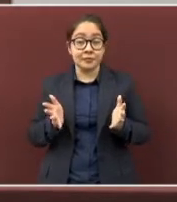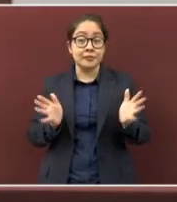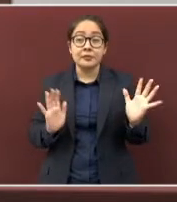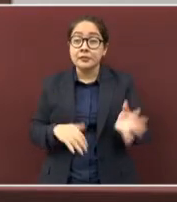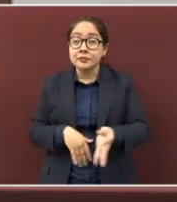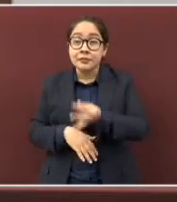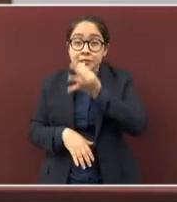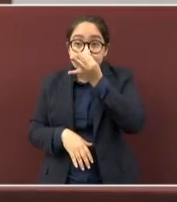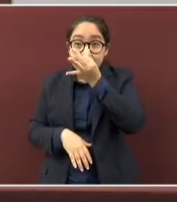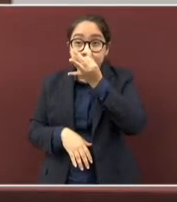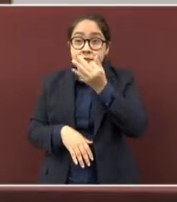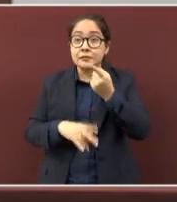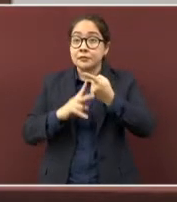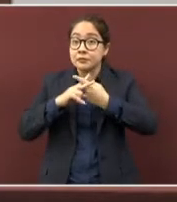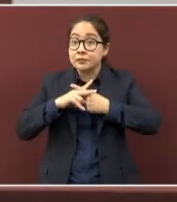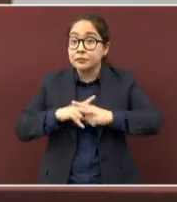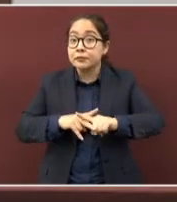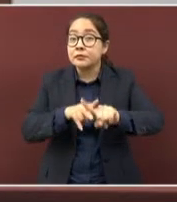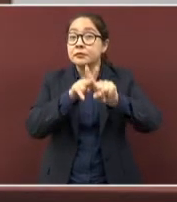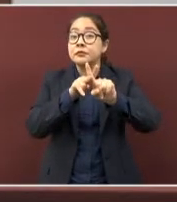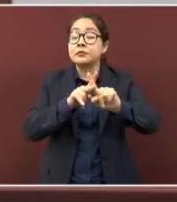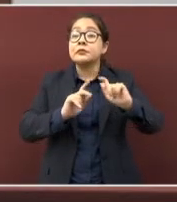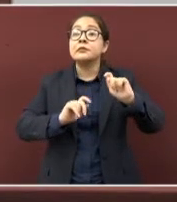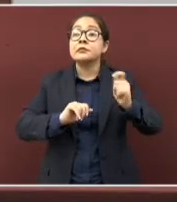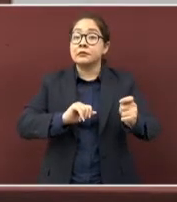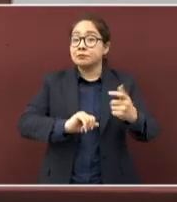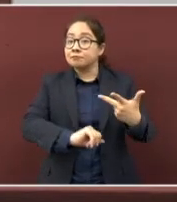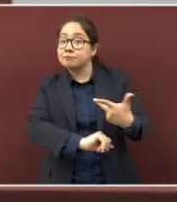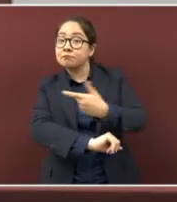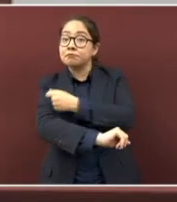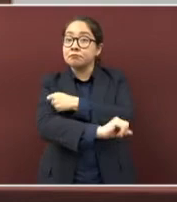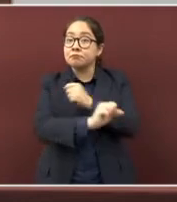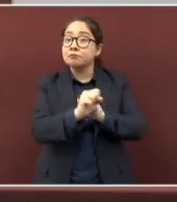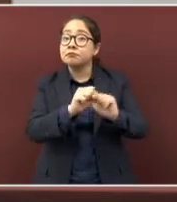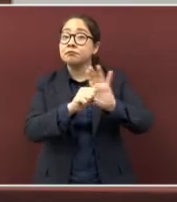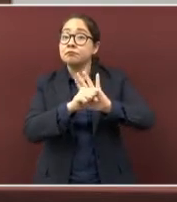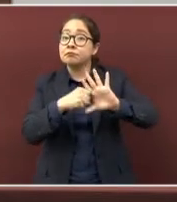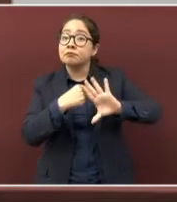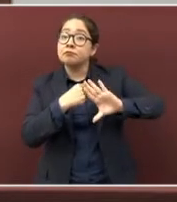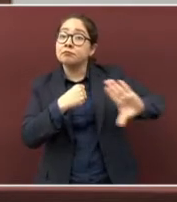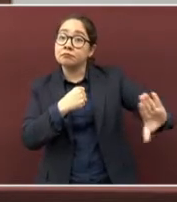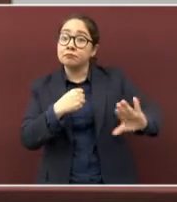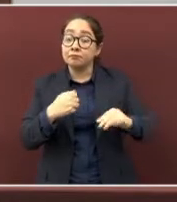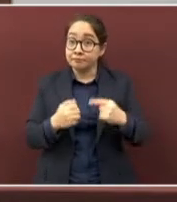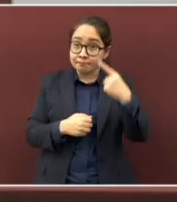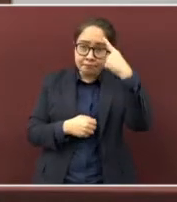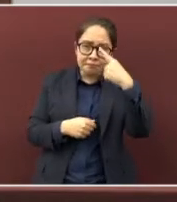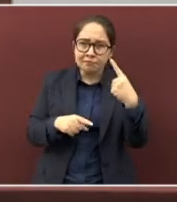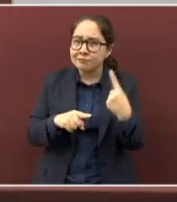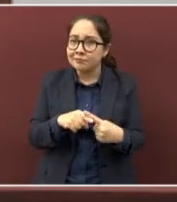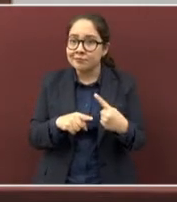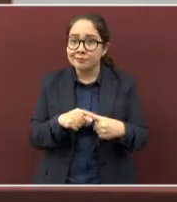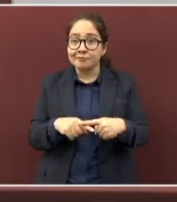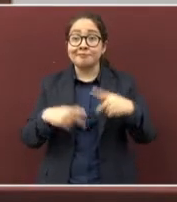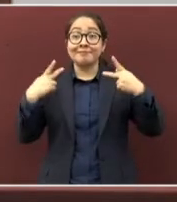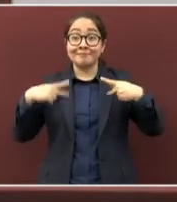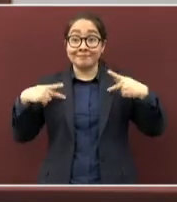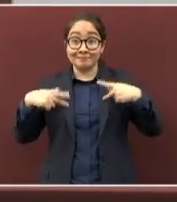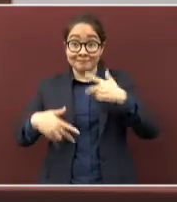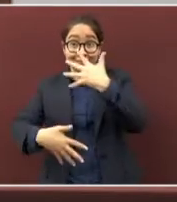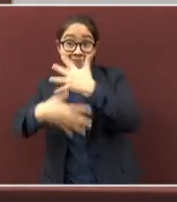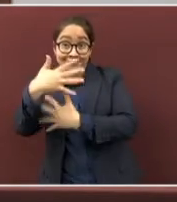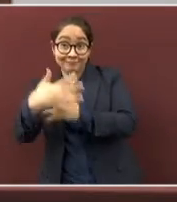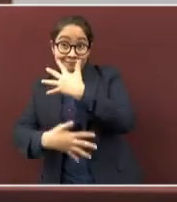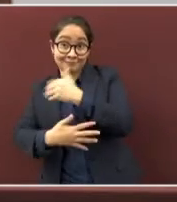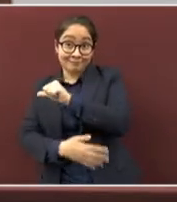por comenzar la aplicación de esta vacuna a menores, escuchen bien, de 15 a